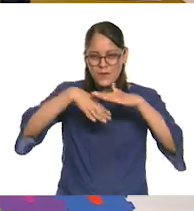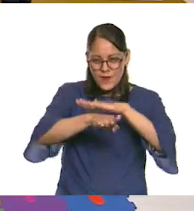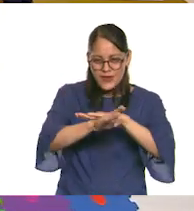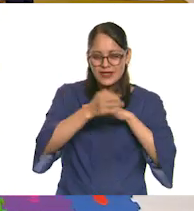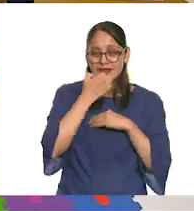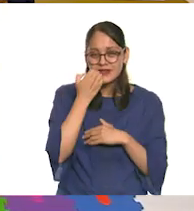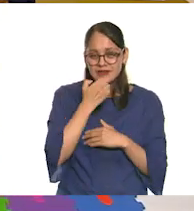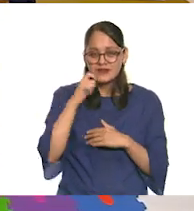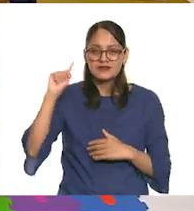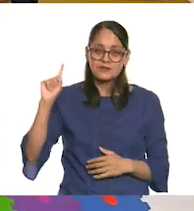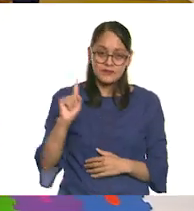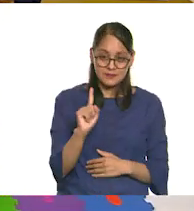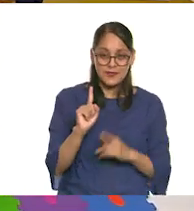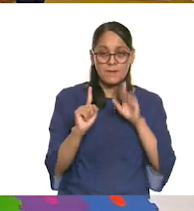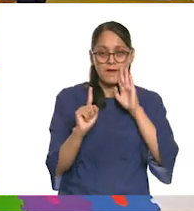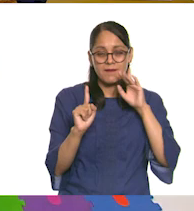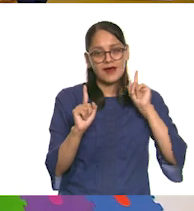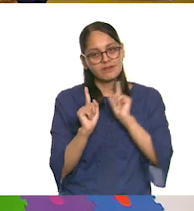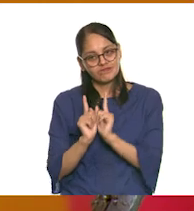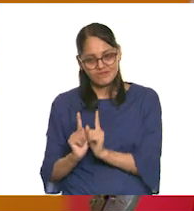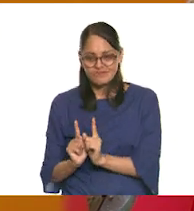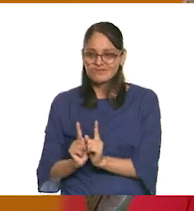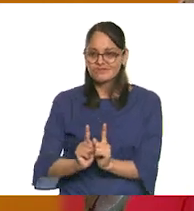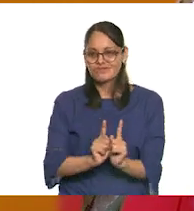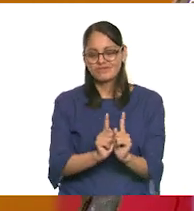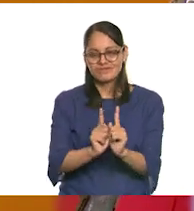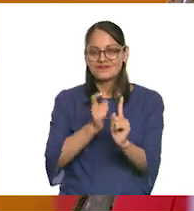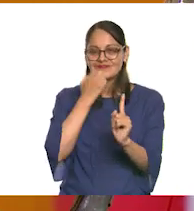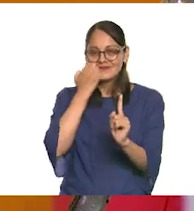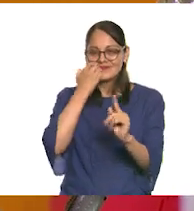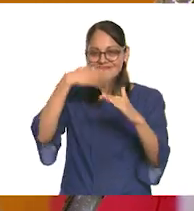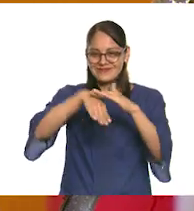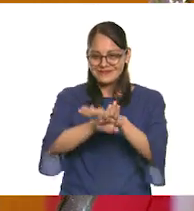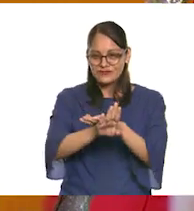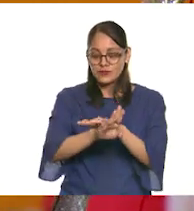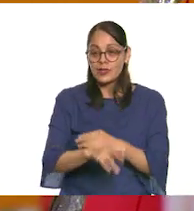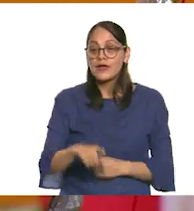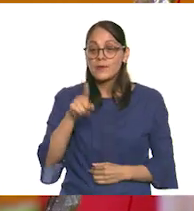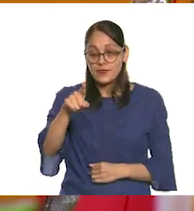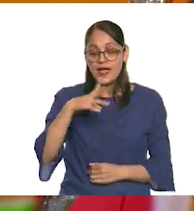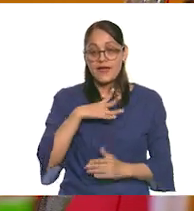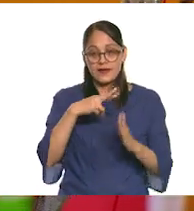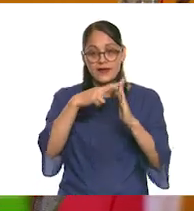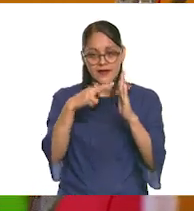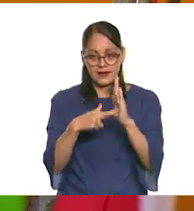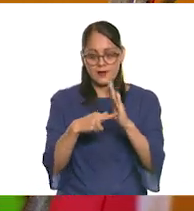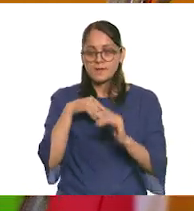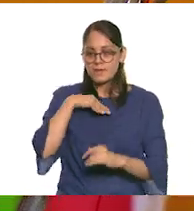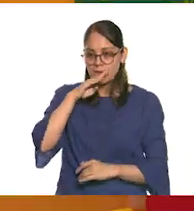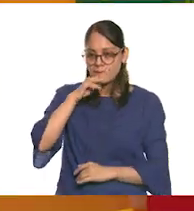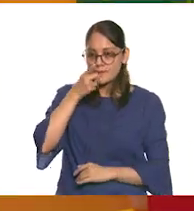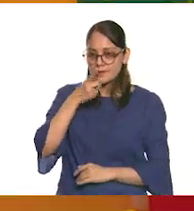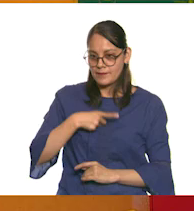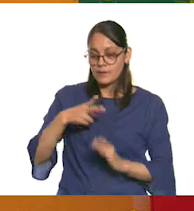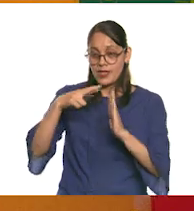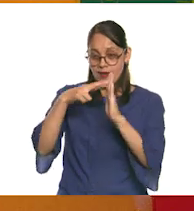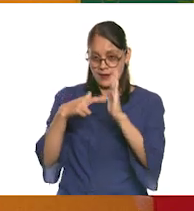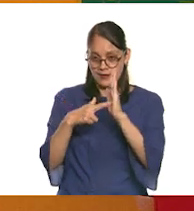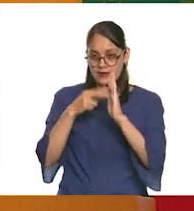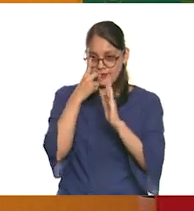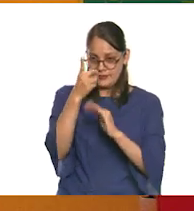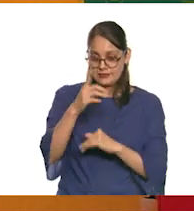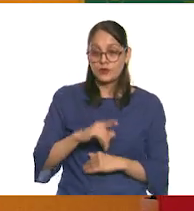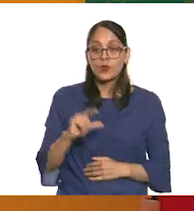llegar a la escuela con mi mamá. Y entonces estaba la regla, o mi mamá había puesto la regla de que